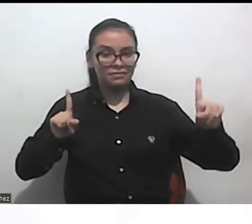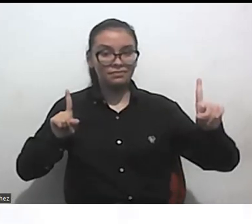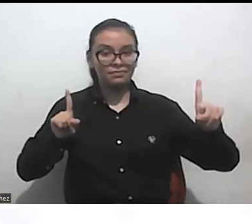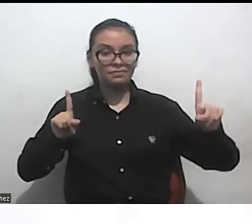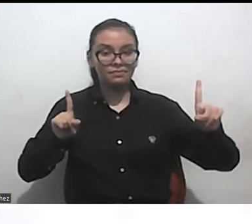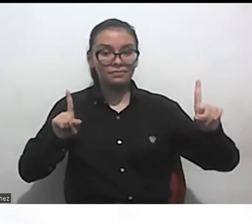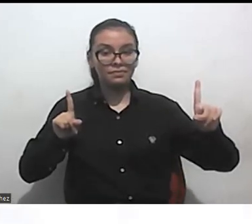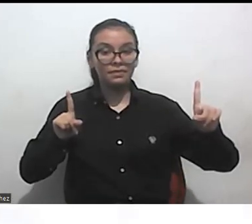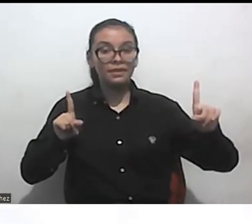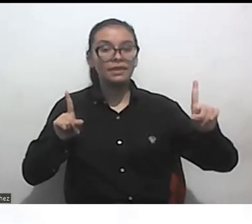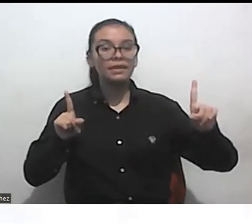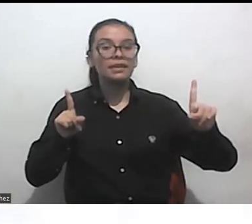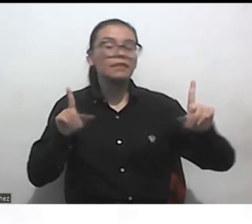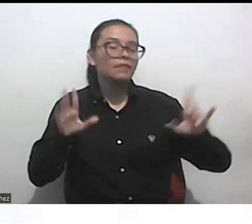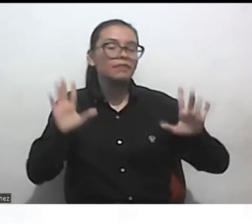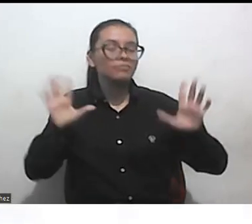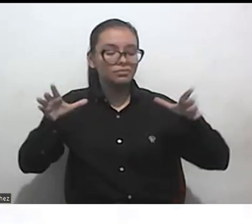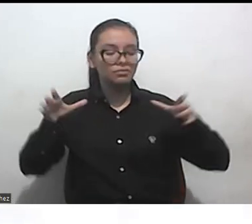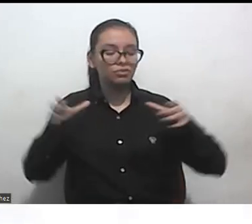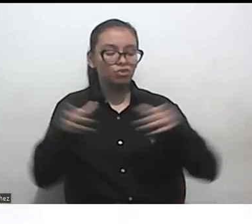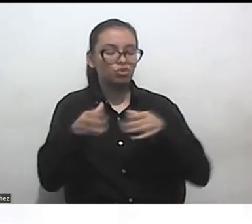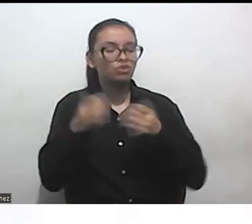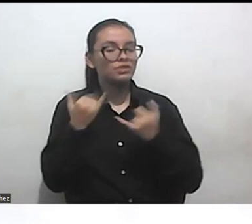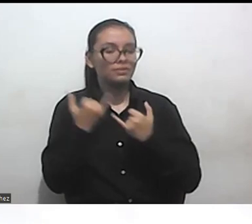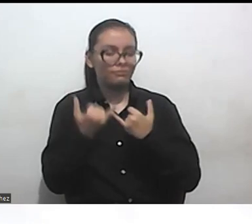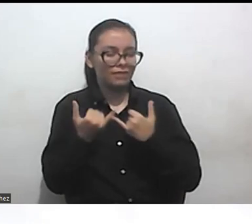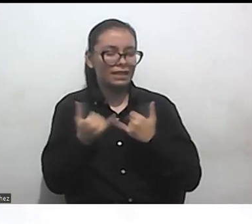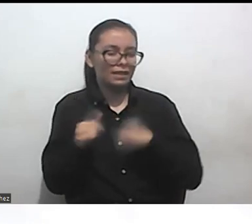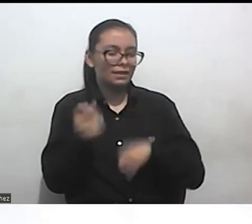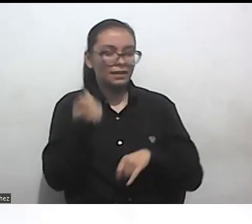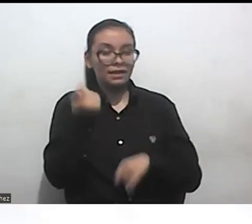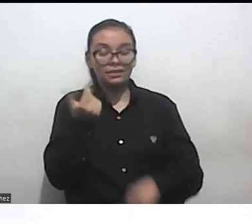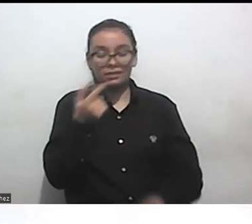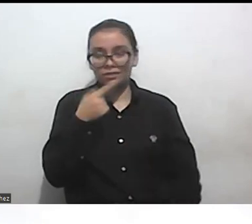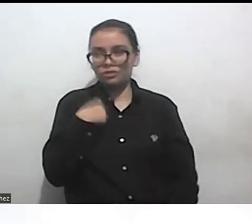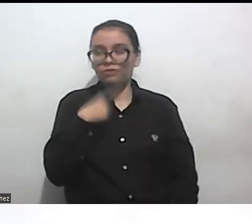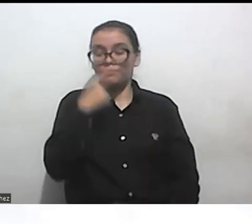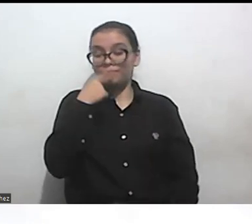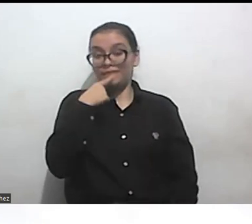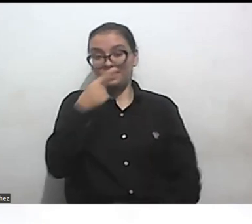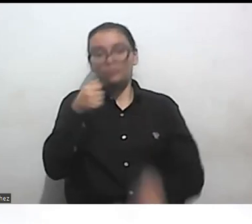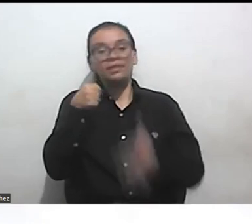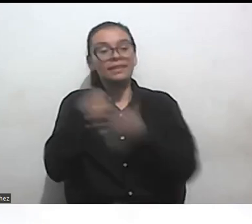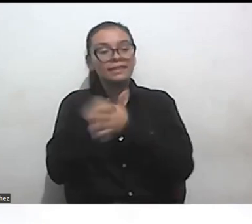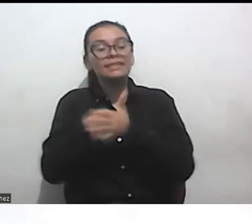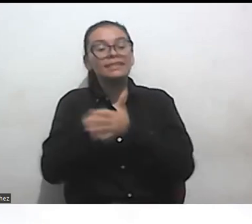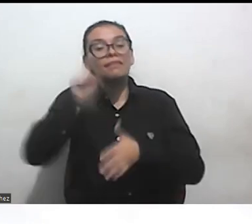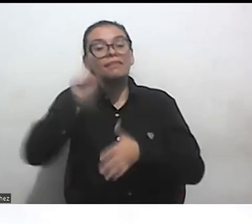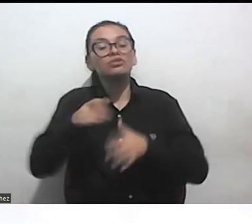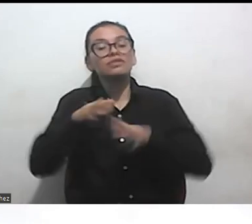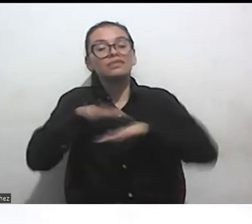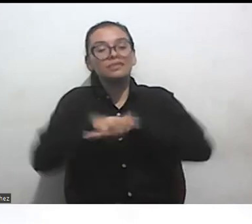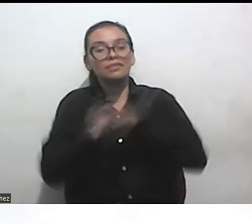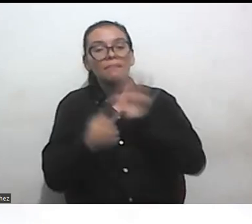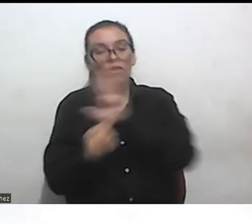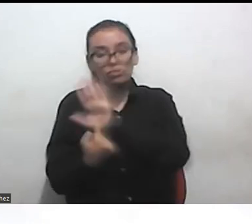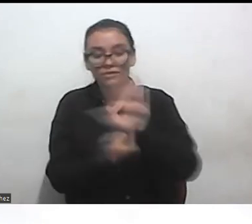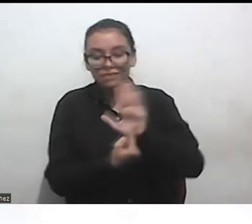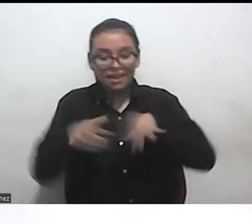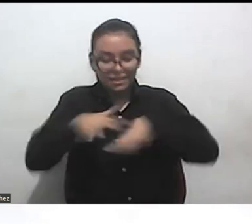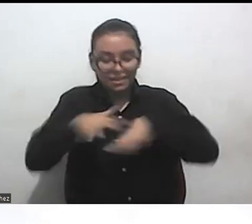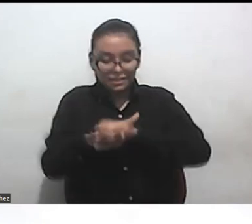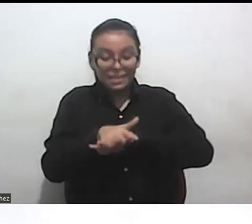para ir cerrando por acá yo lo que diría es que hay que insistir en hablar de la interseccionalidad y de la